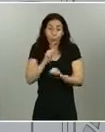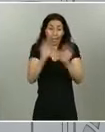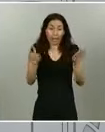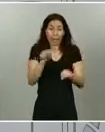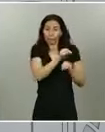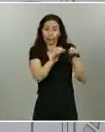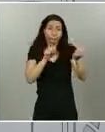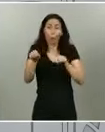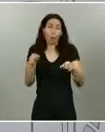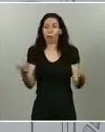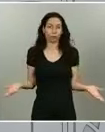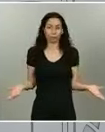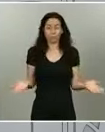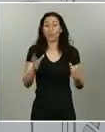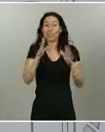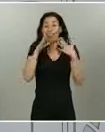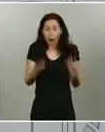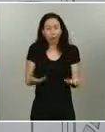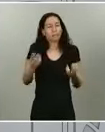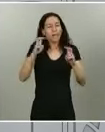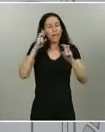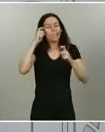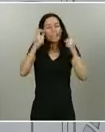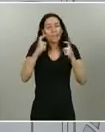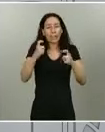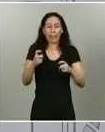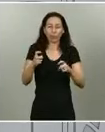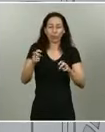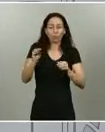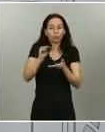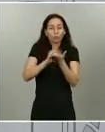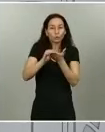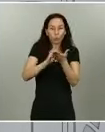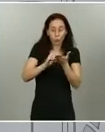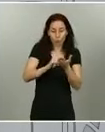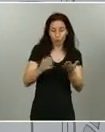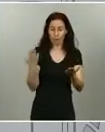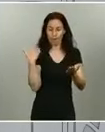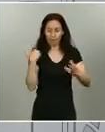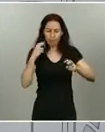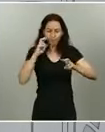tratando de corregir. Entre ayer y antes de ayer se corrigieron unos cuantos.